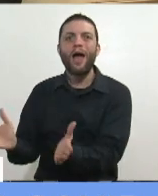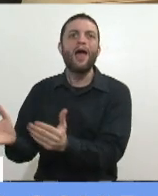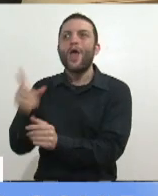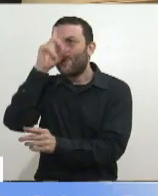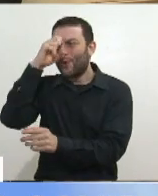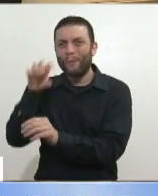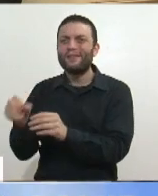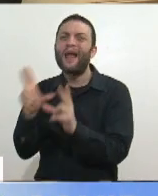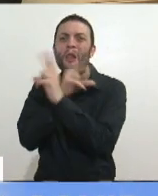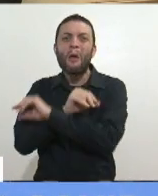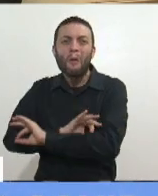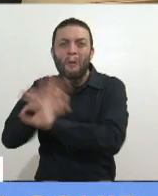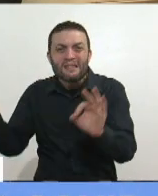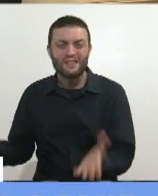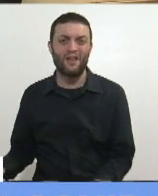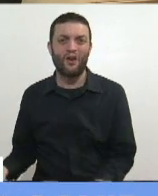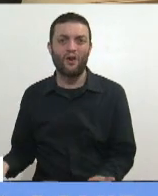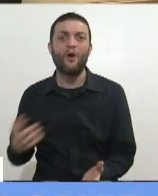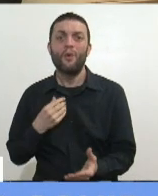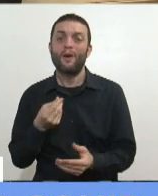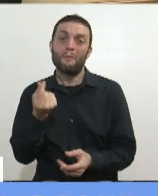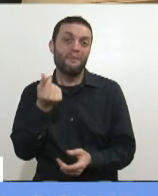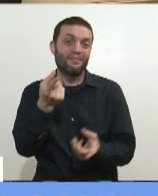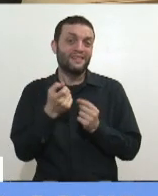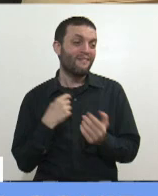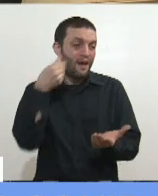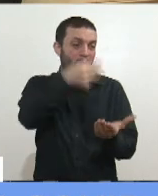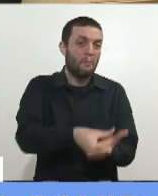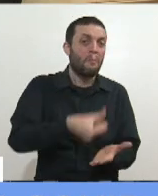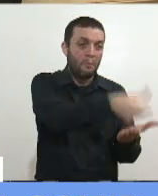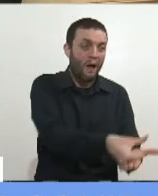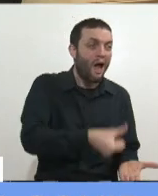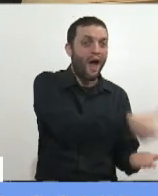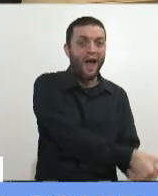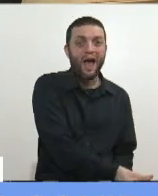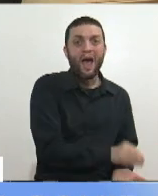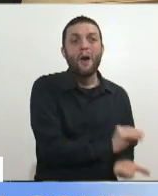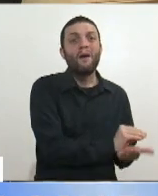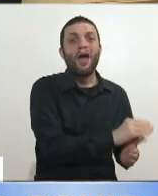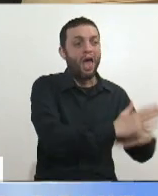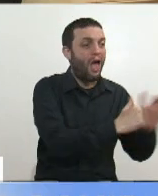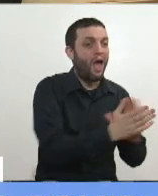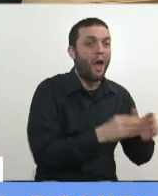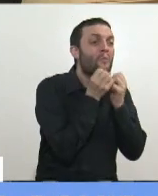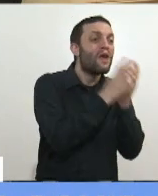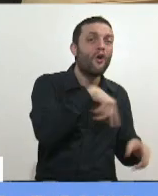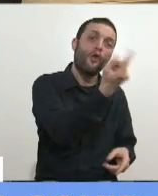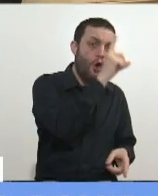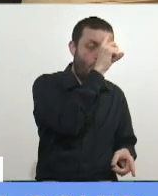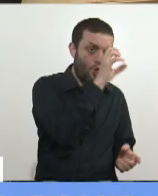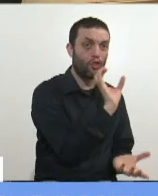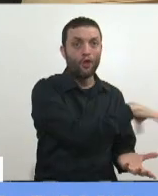otros 79 hospitales. Y a eso le sumamos el examen.